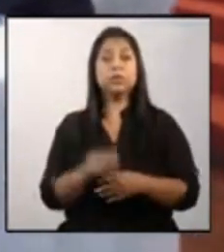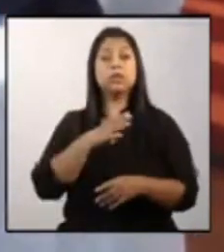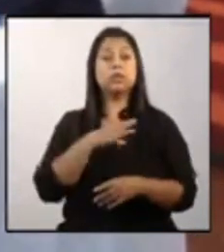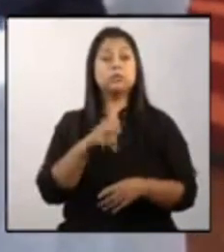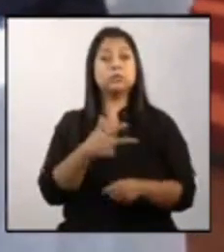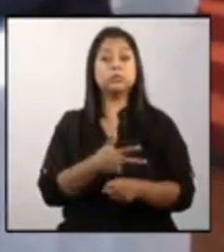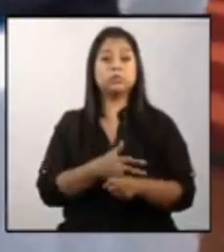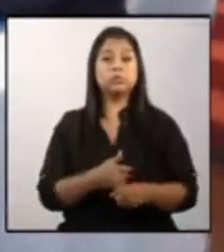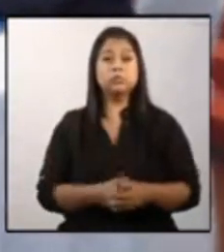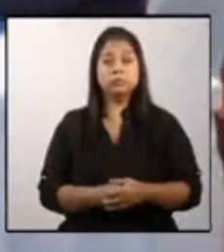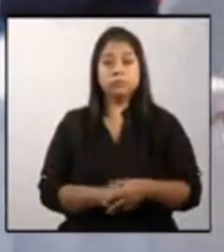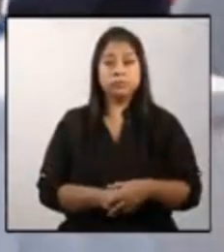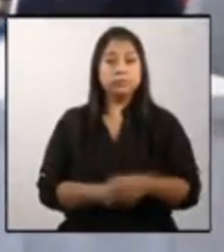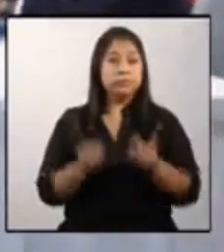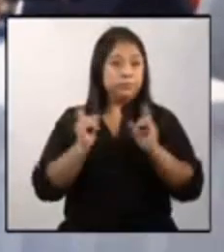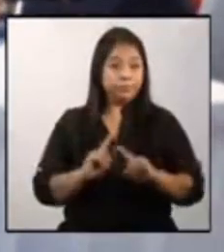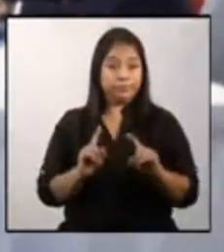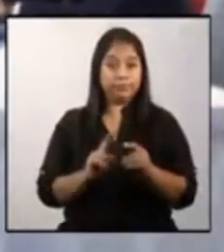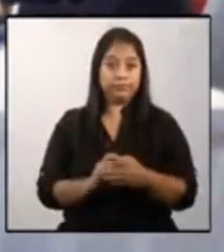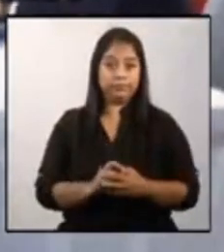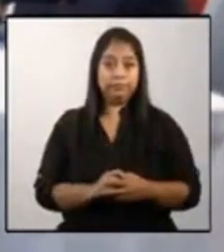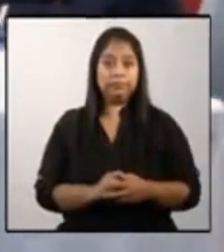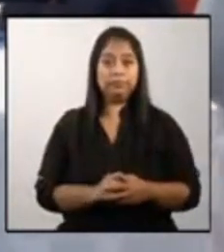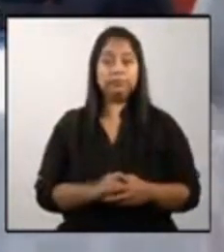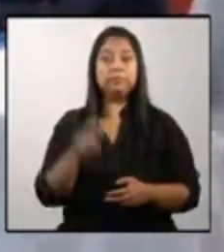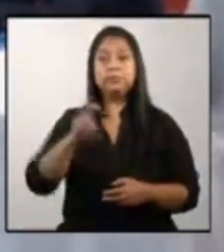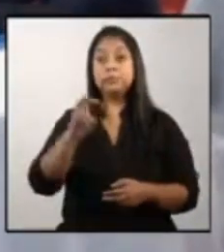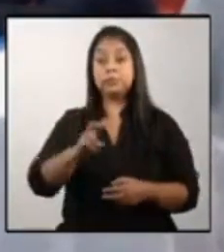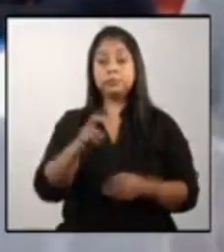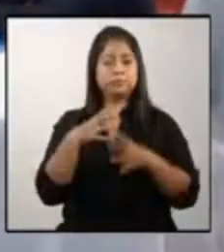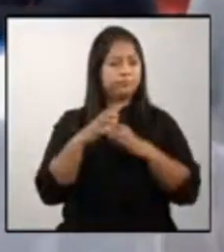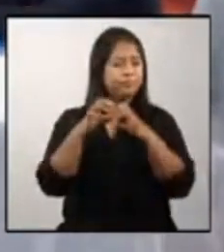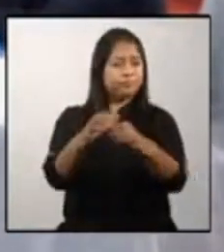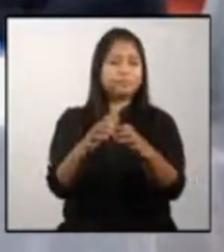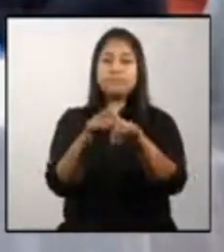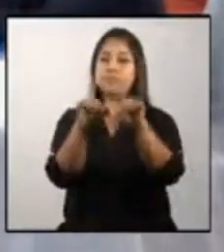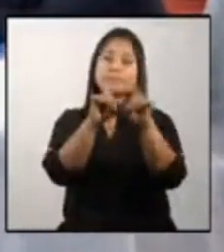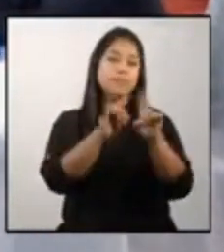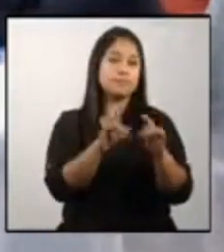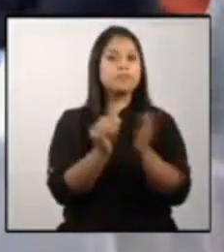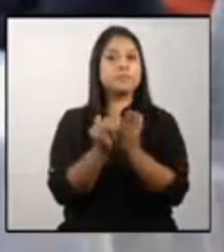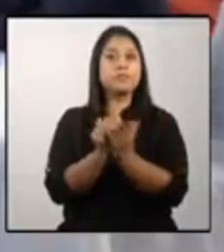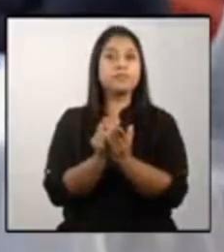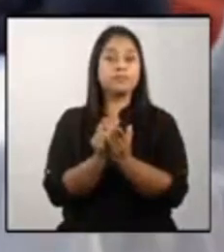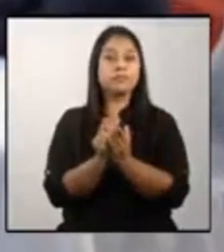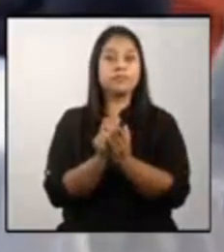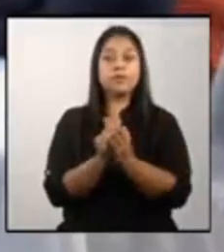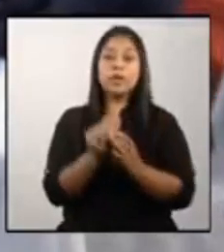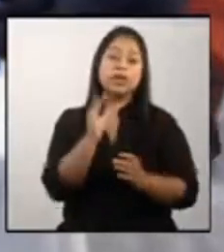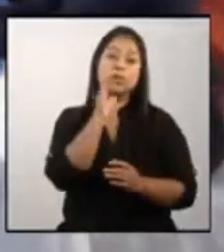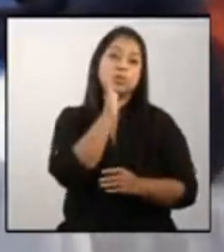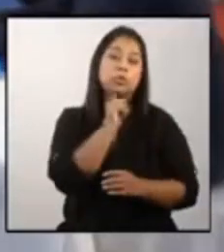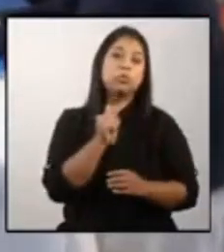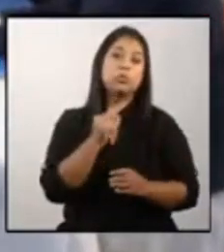tenemos. Pero para esto se requiere que el esfuerzo sea interinstitucional. no podemos